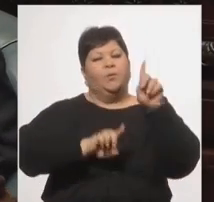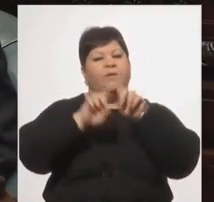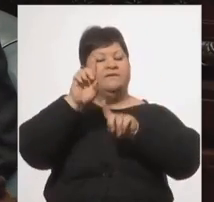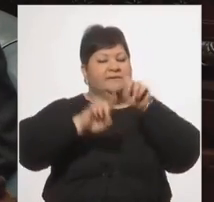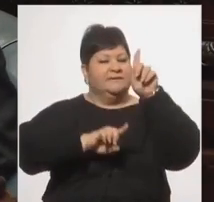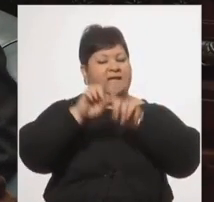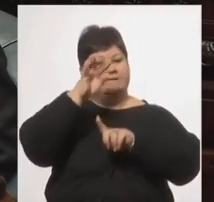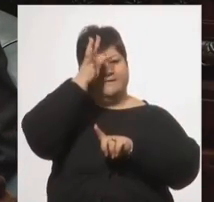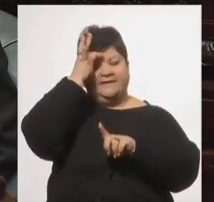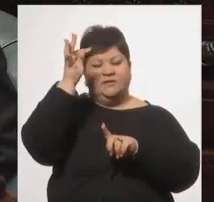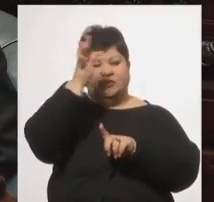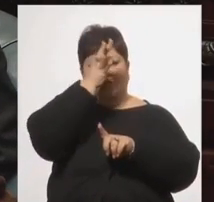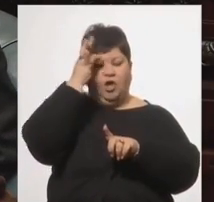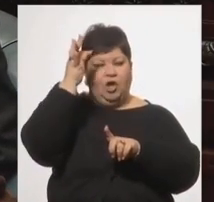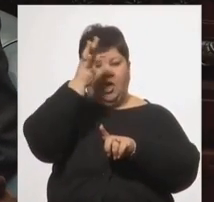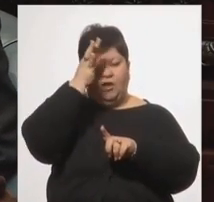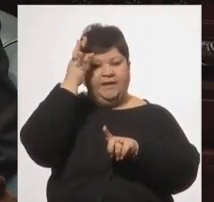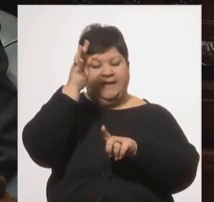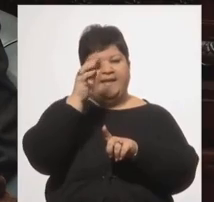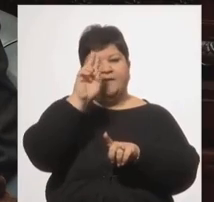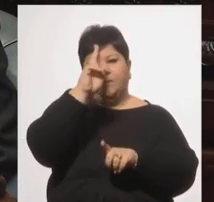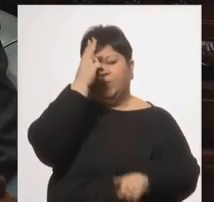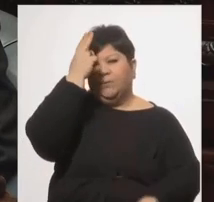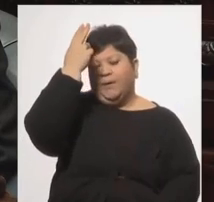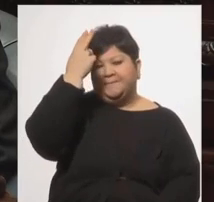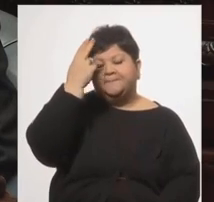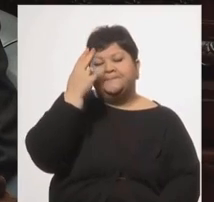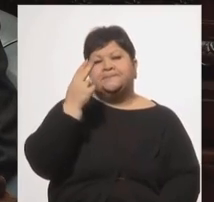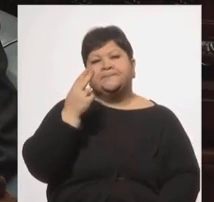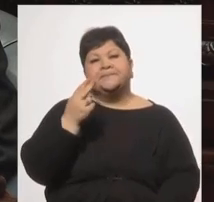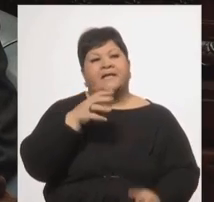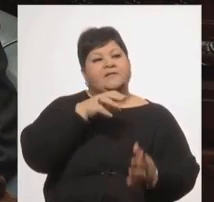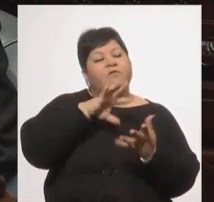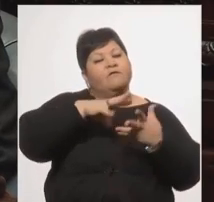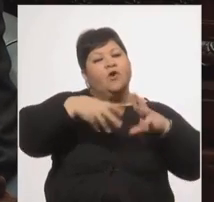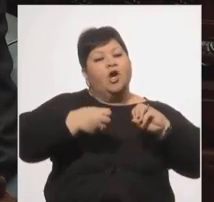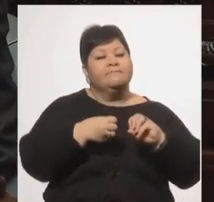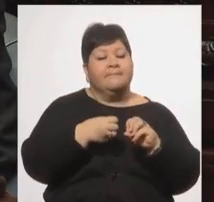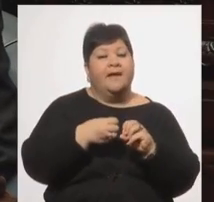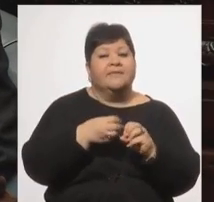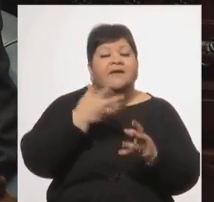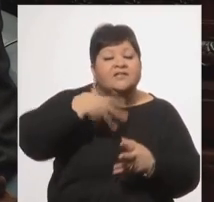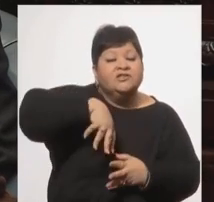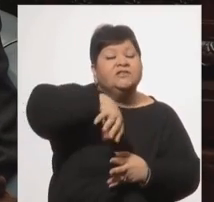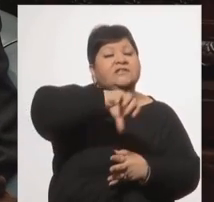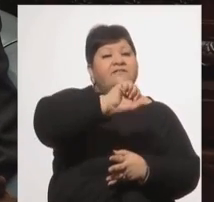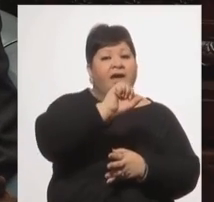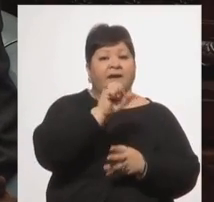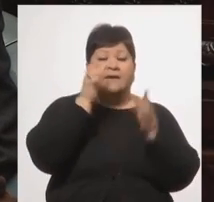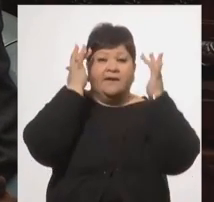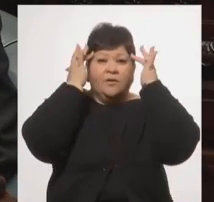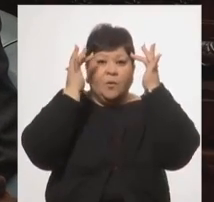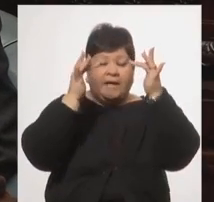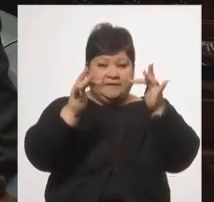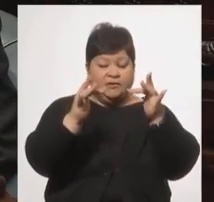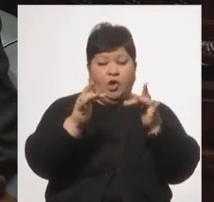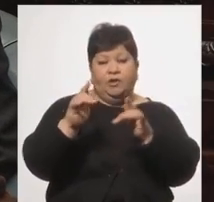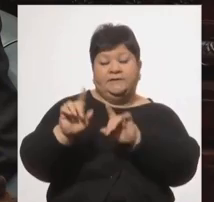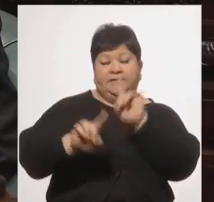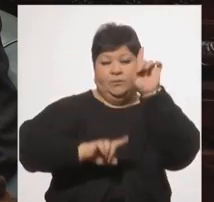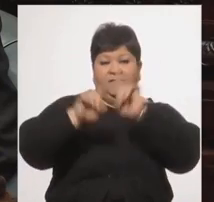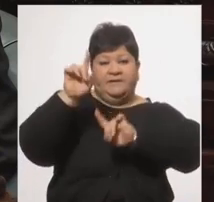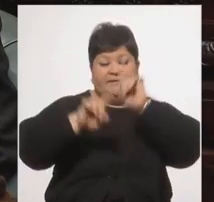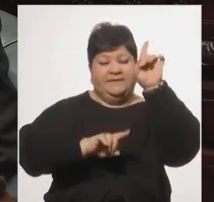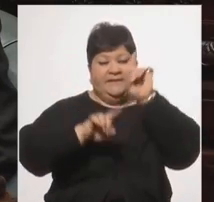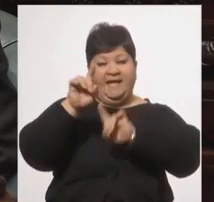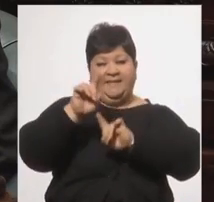junto al proceso de descentralización de la Universidad de la República llevó la educación tecnológica terciaria al interior